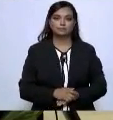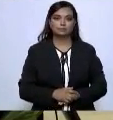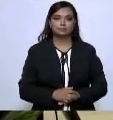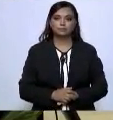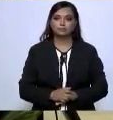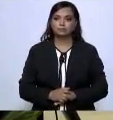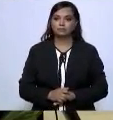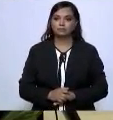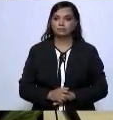Seguidamente interviene...